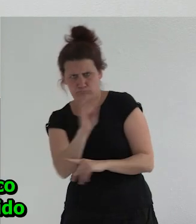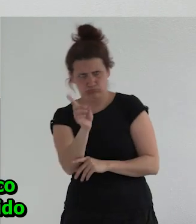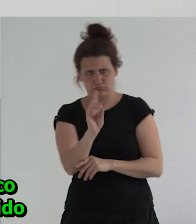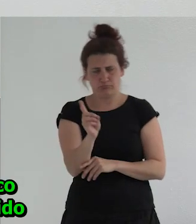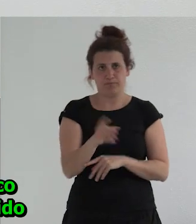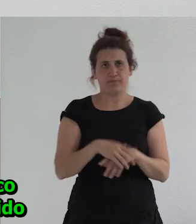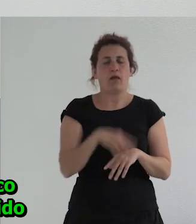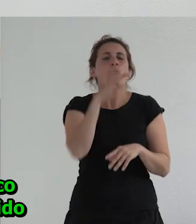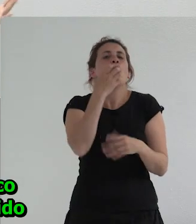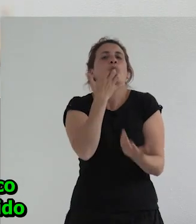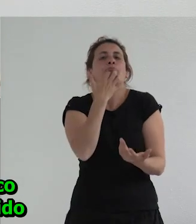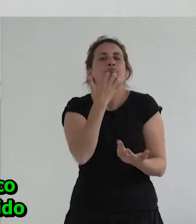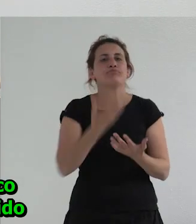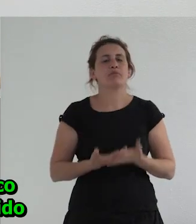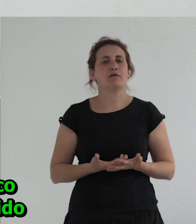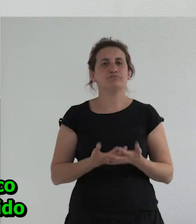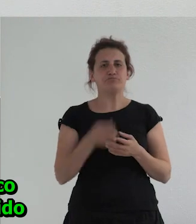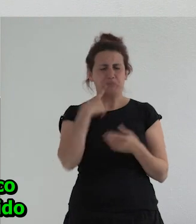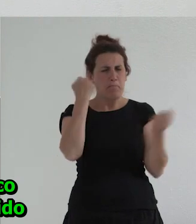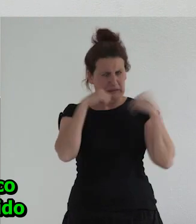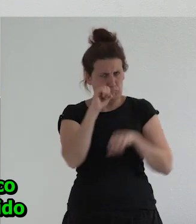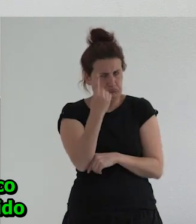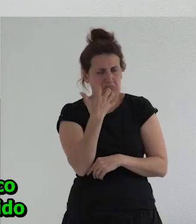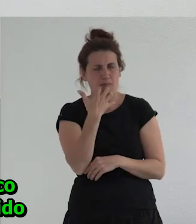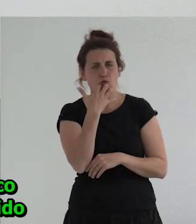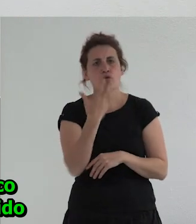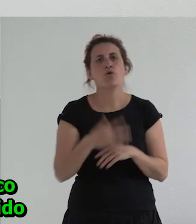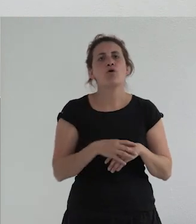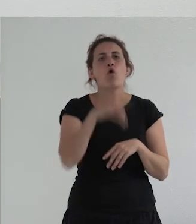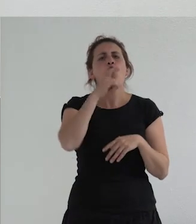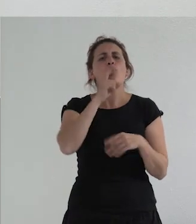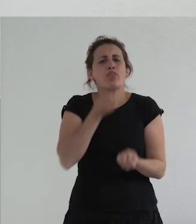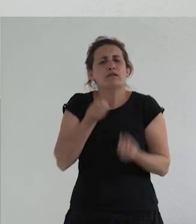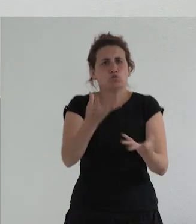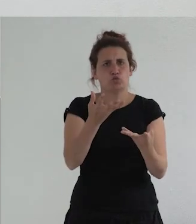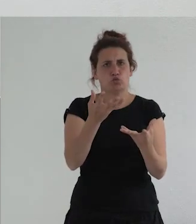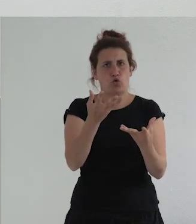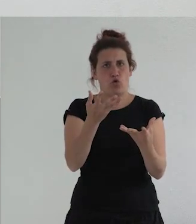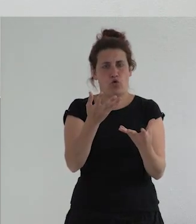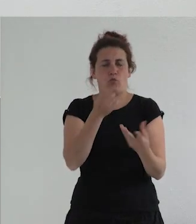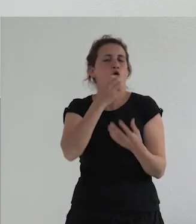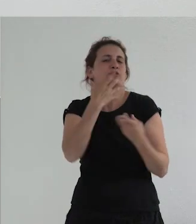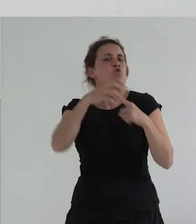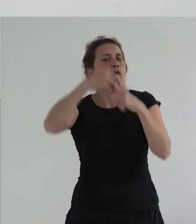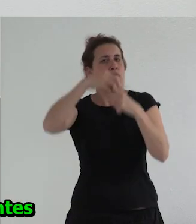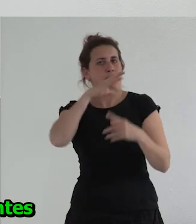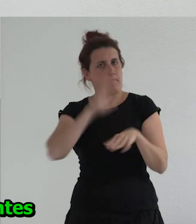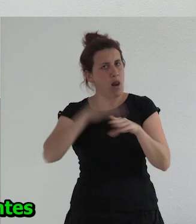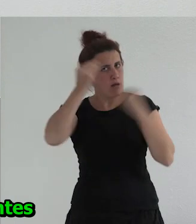y voy a poner como un ejemplo muy práctico de como este discurso se ha convertido en un discurso hegemónico para pensar eso